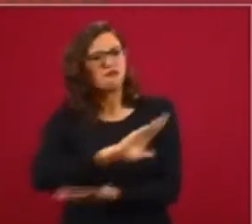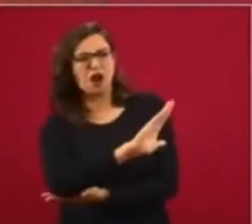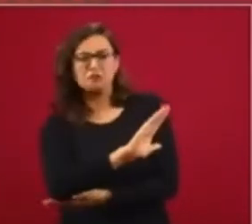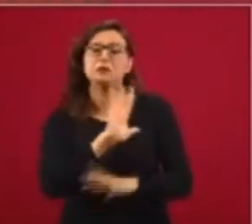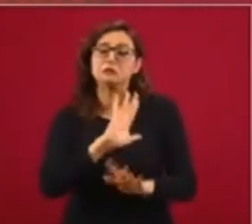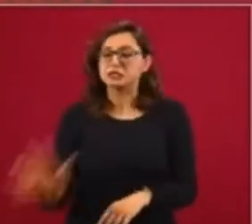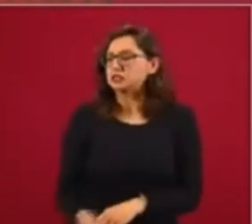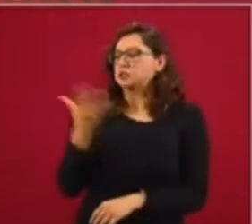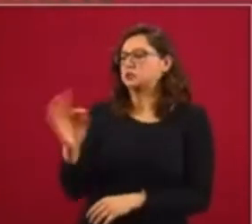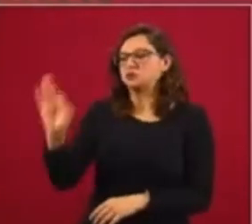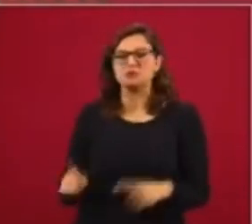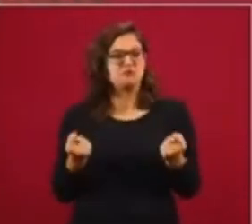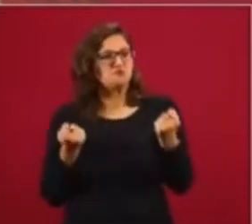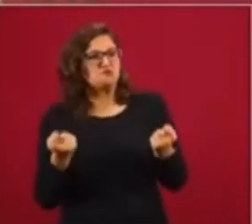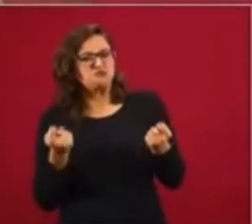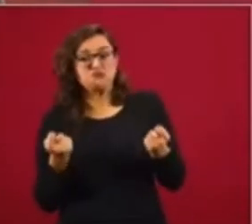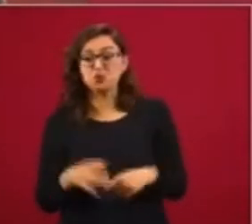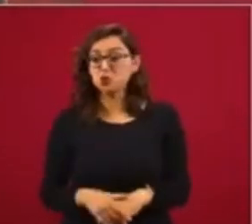que le da igual.